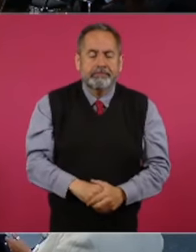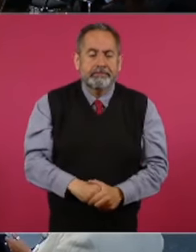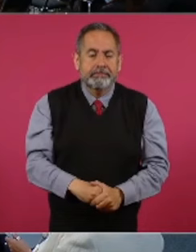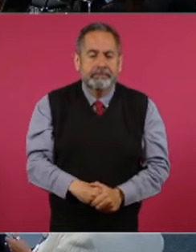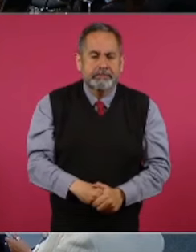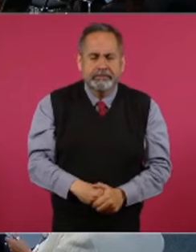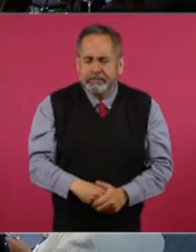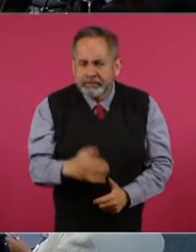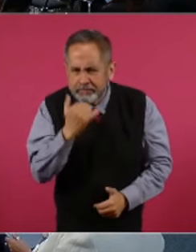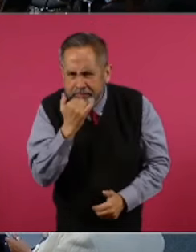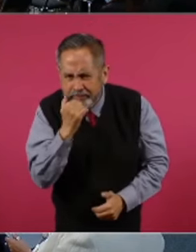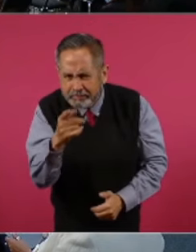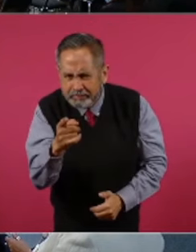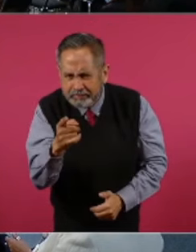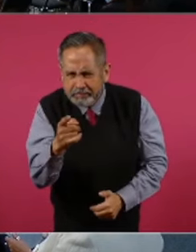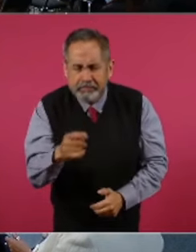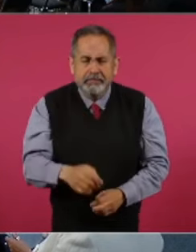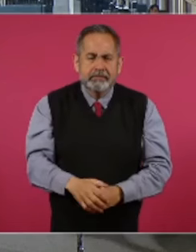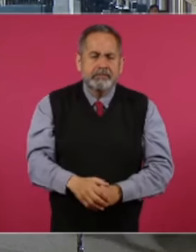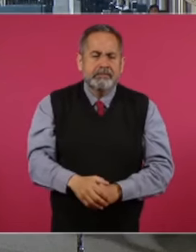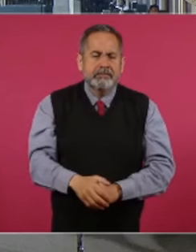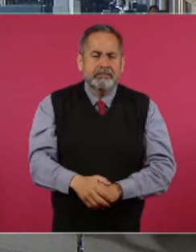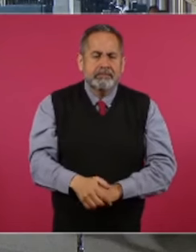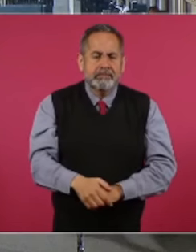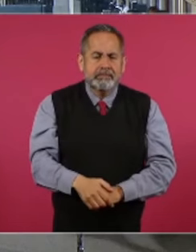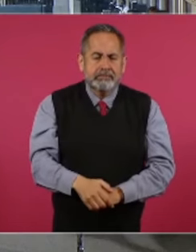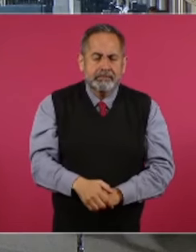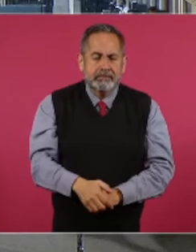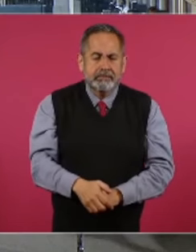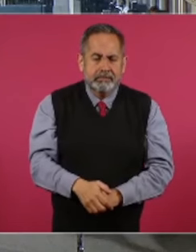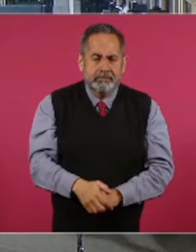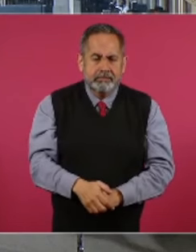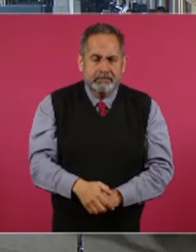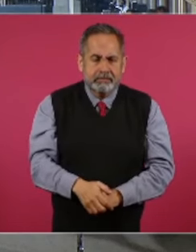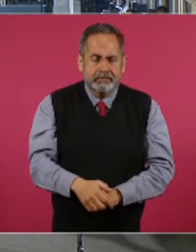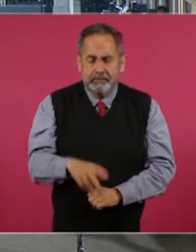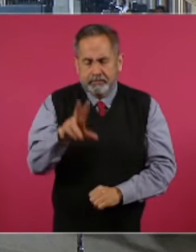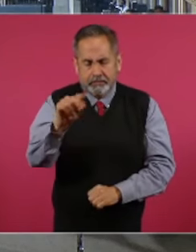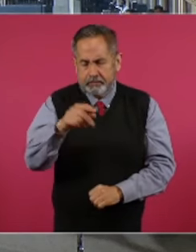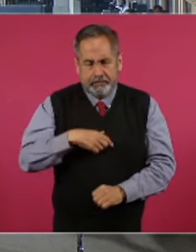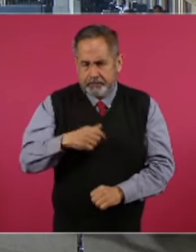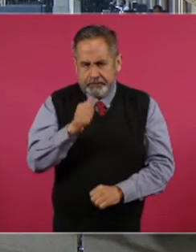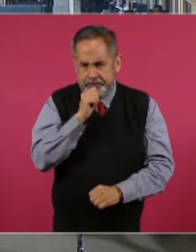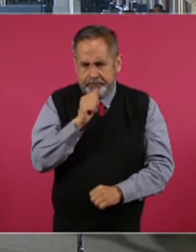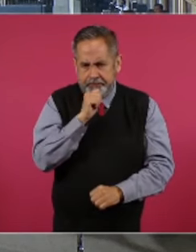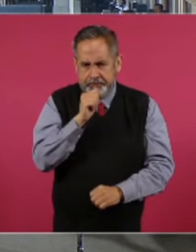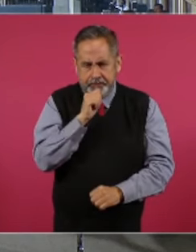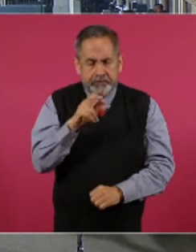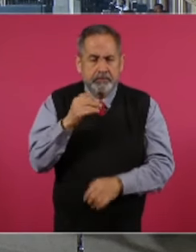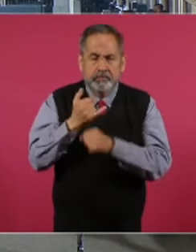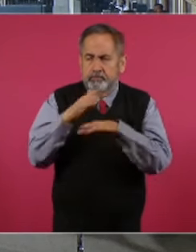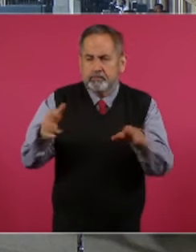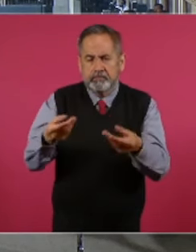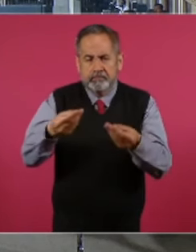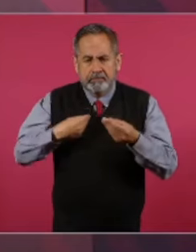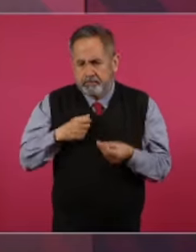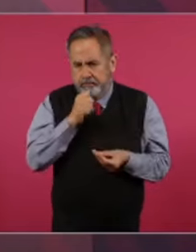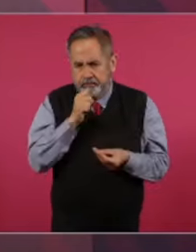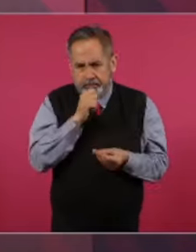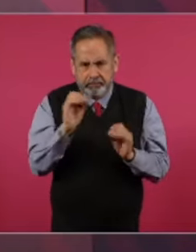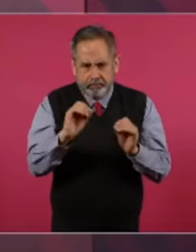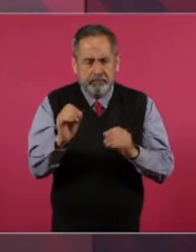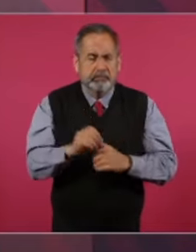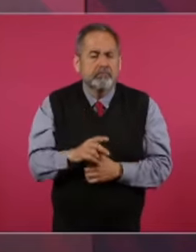¿Cómo? ¿Lodosiel, Cárdenas y Yalucía? No, todavía no tenemos información, pero sí